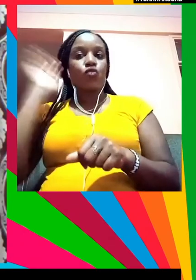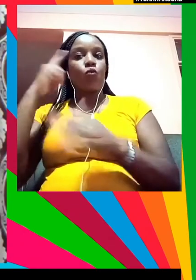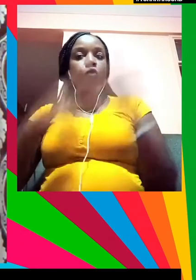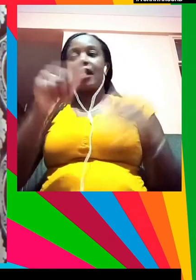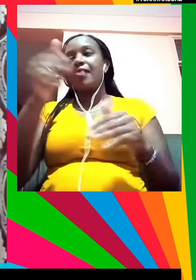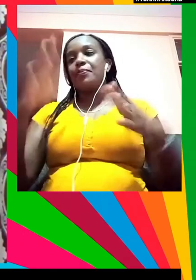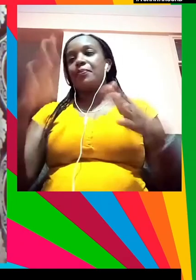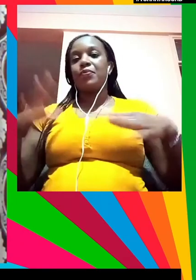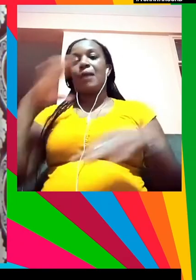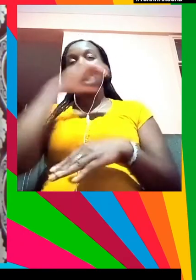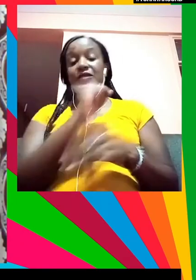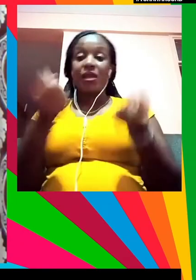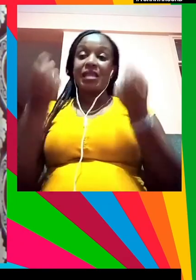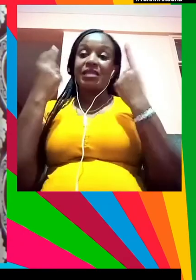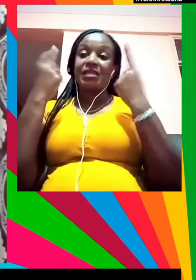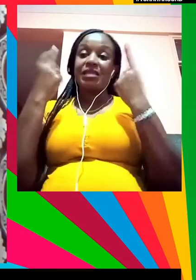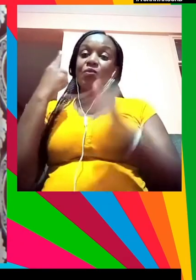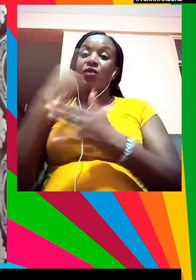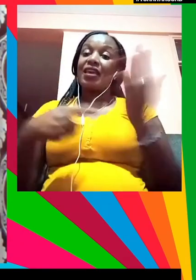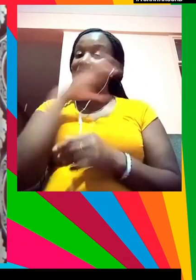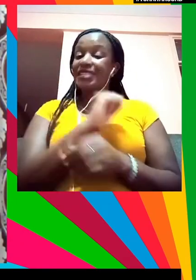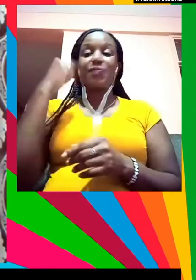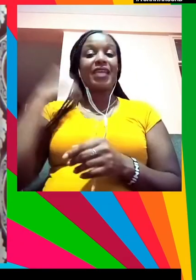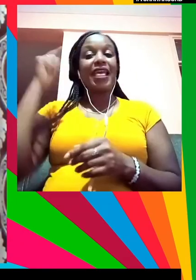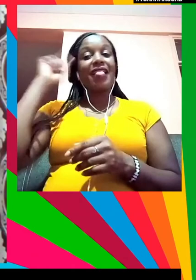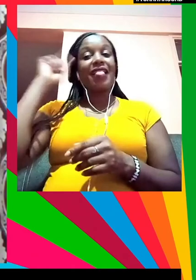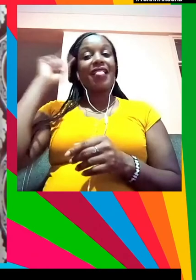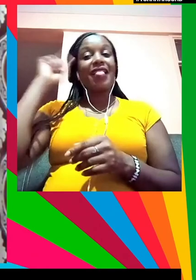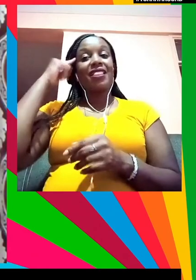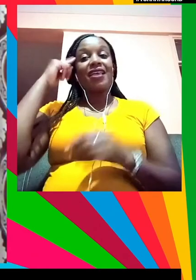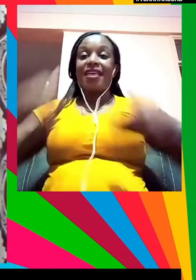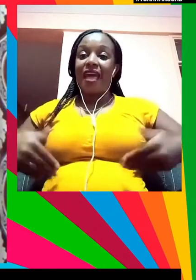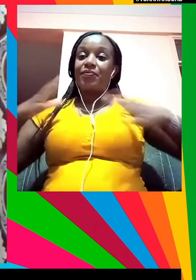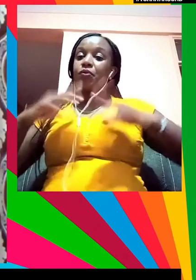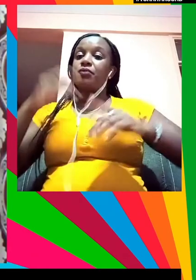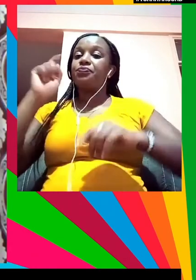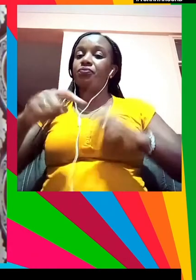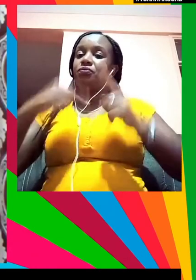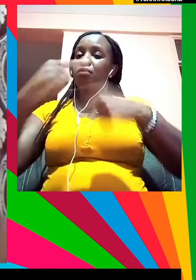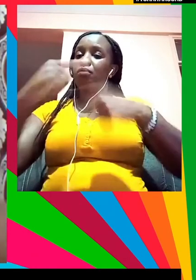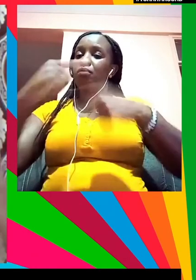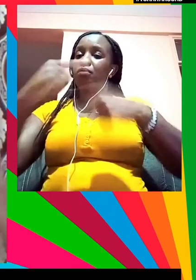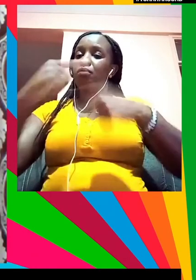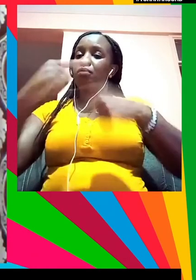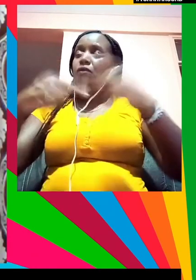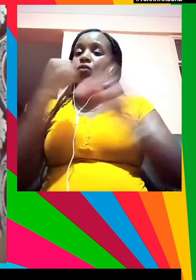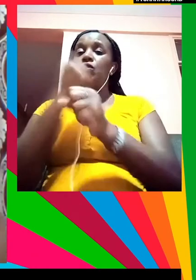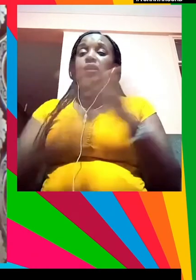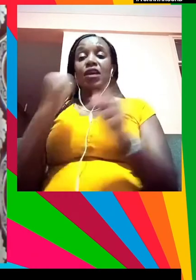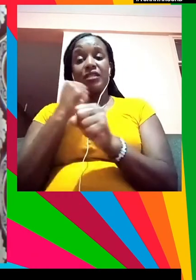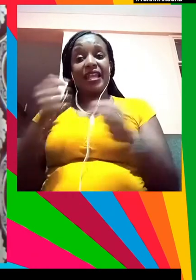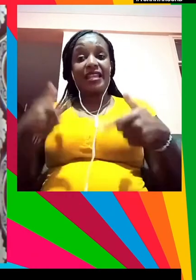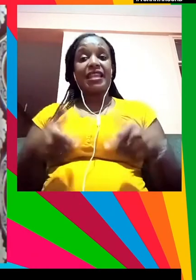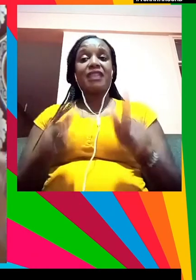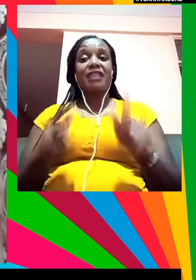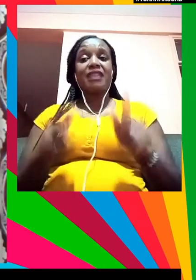cuenta de que se pierden algo importante con lo cual los jóvenes hemos de hacer lo que hacemos y acelerar el cambio seguir participando